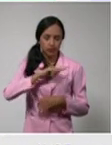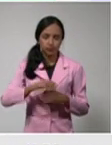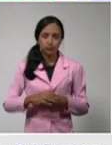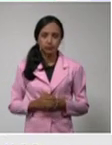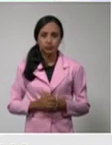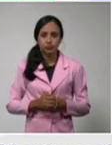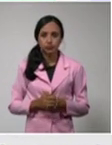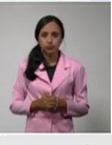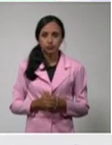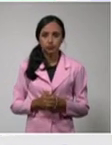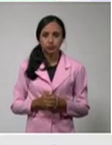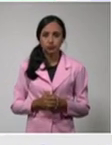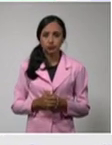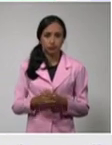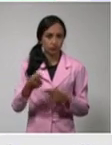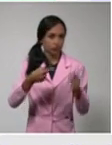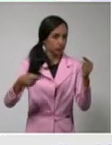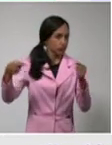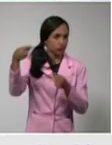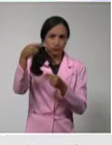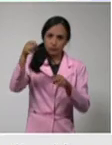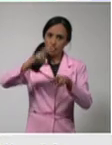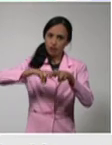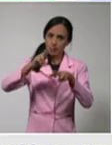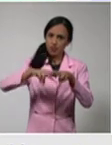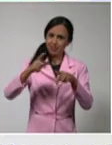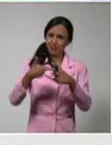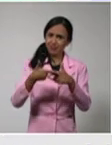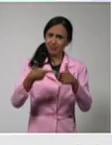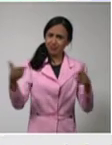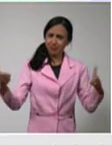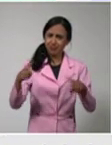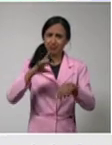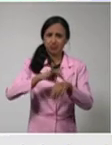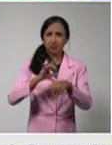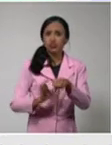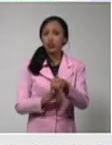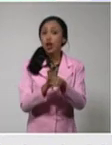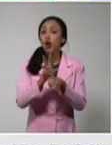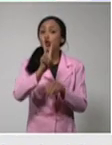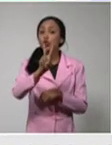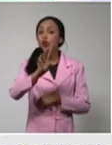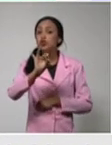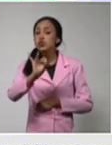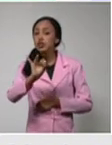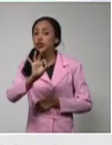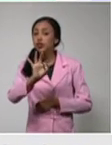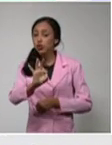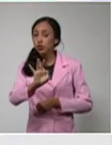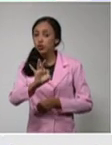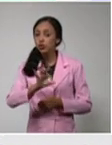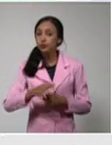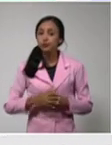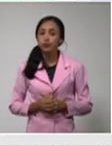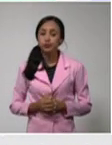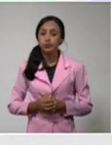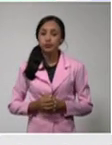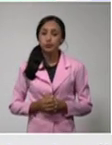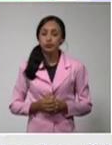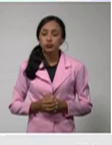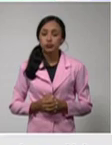provincia de La Habana, con la tasa más elevada, 278. Incluso en el día de ayer,